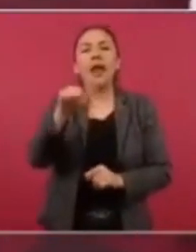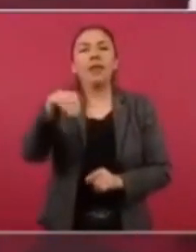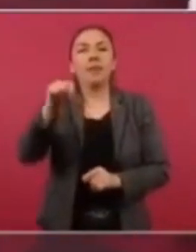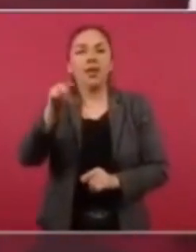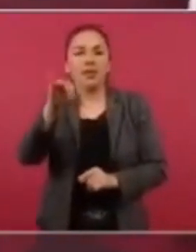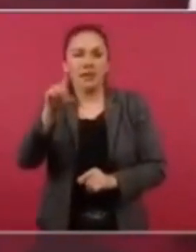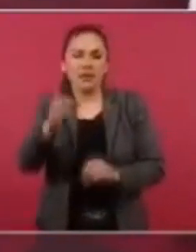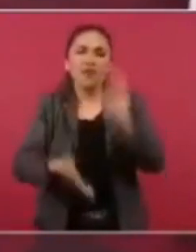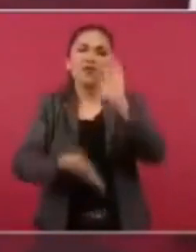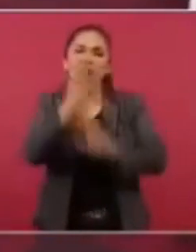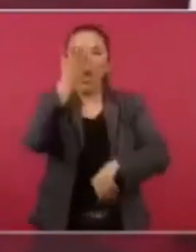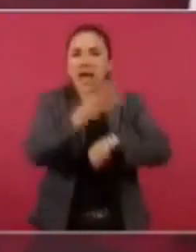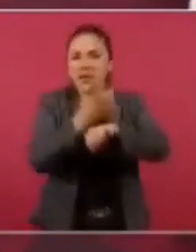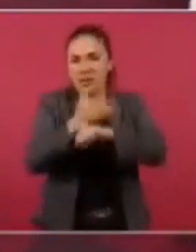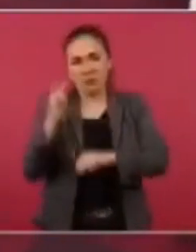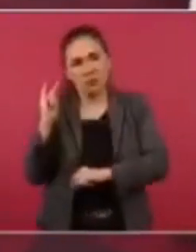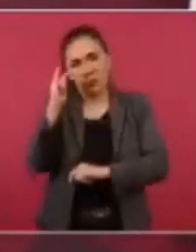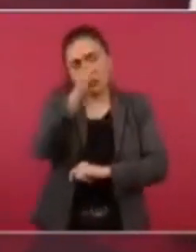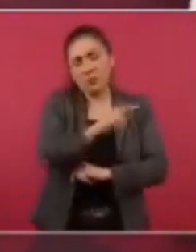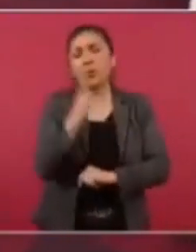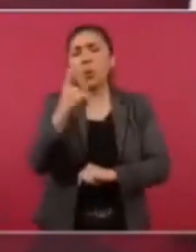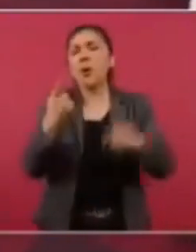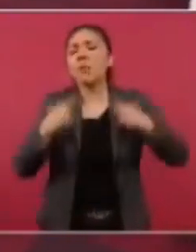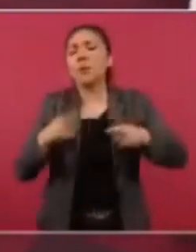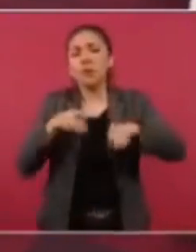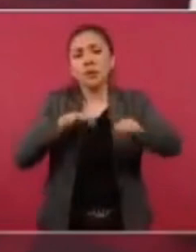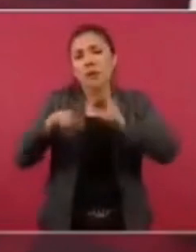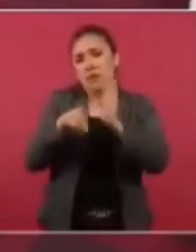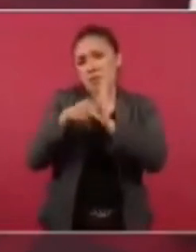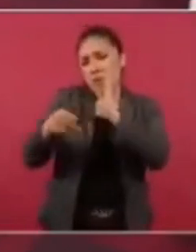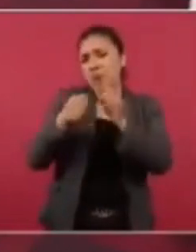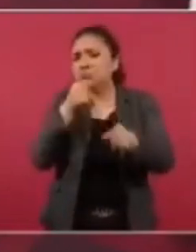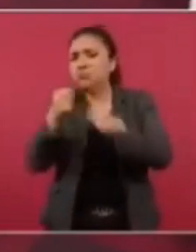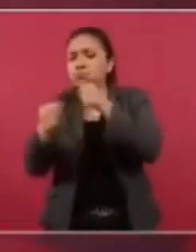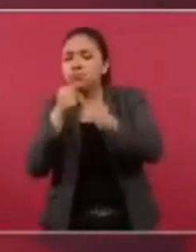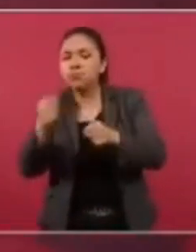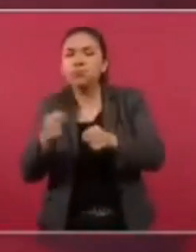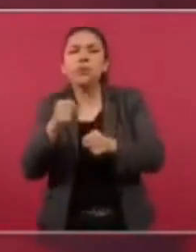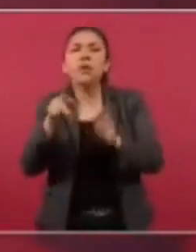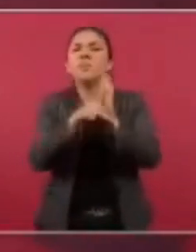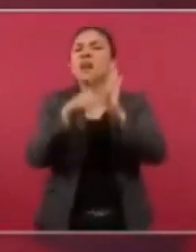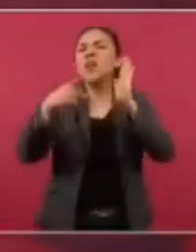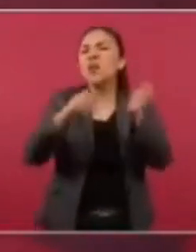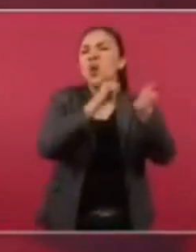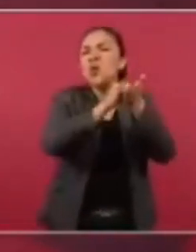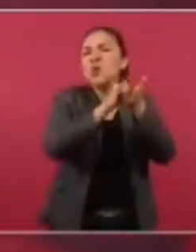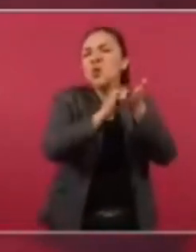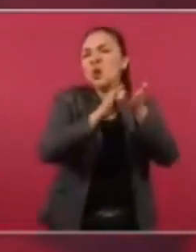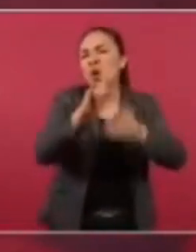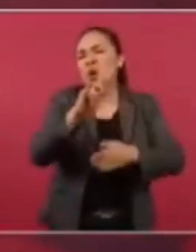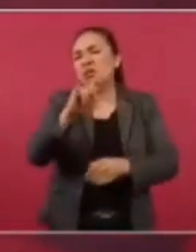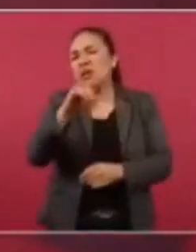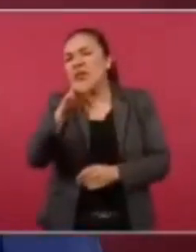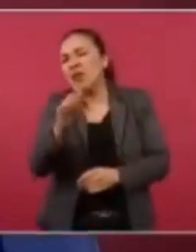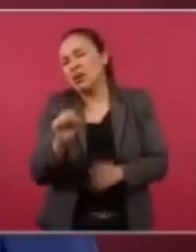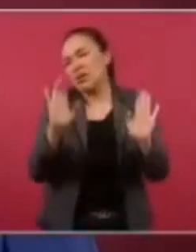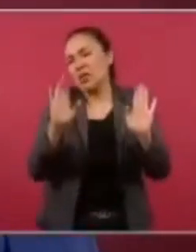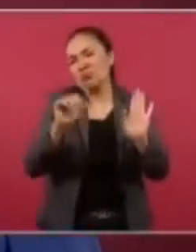y un periodista en el New York Times o en algún periódico de estos,